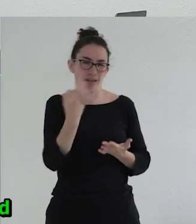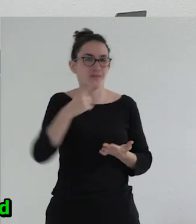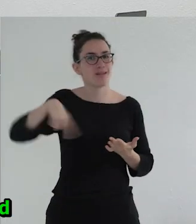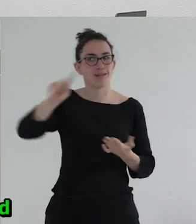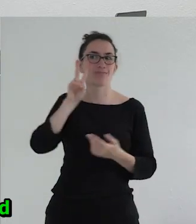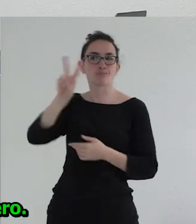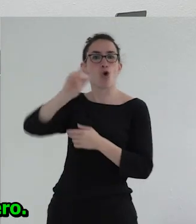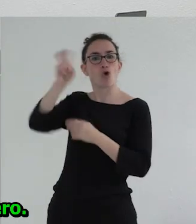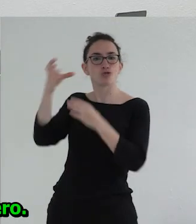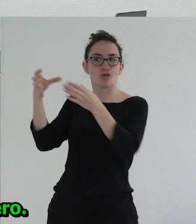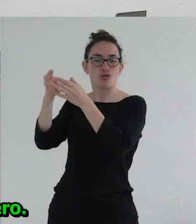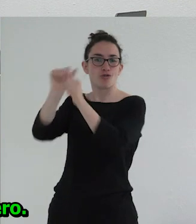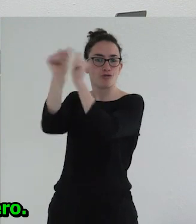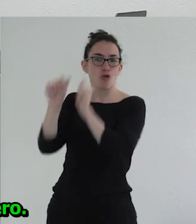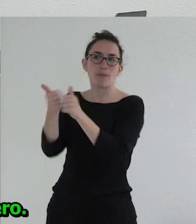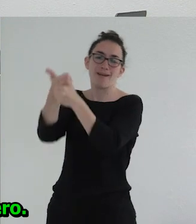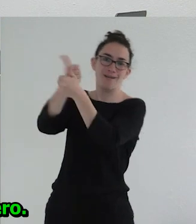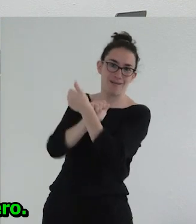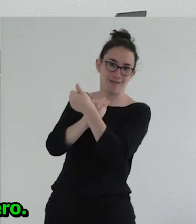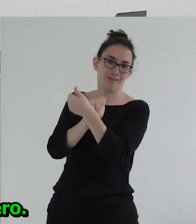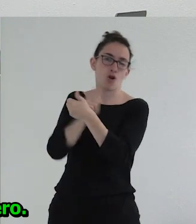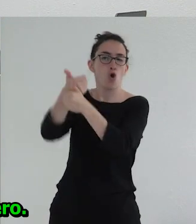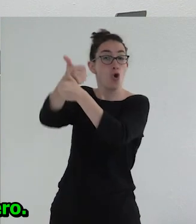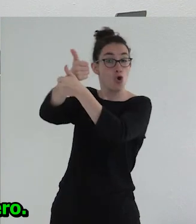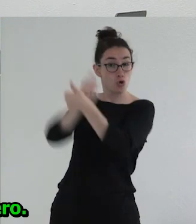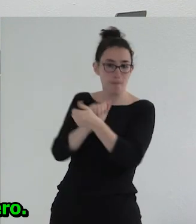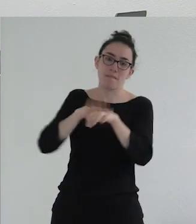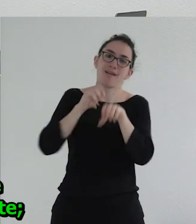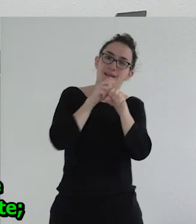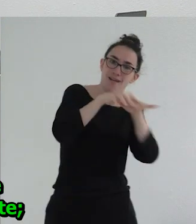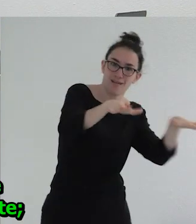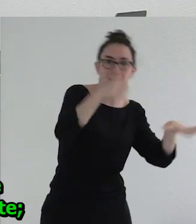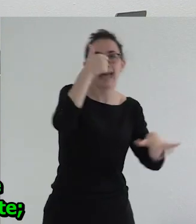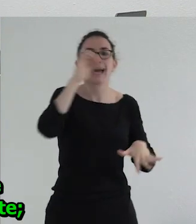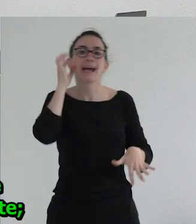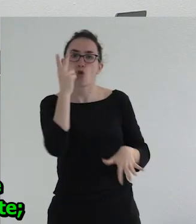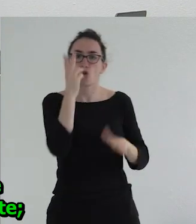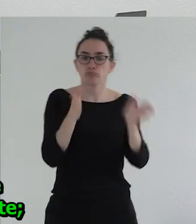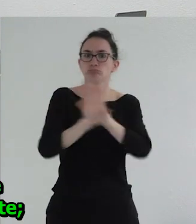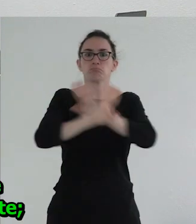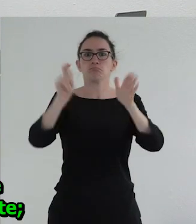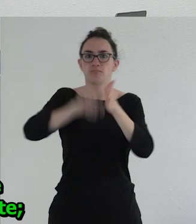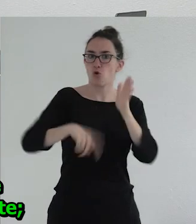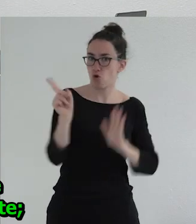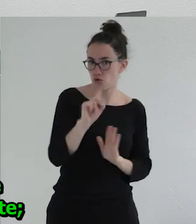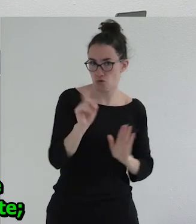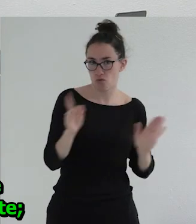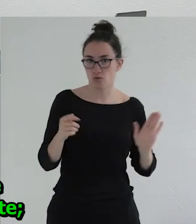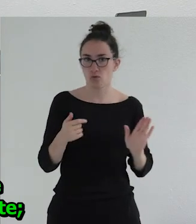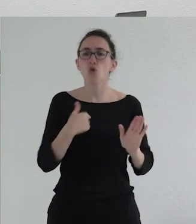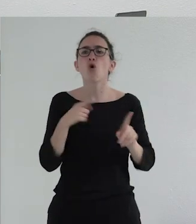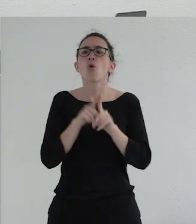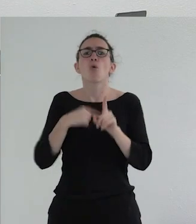de otras formas de vivir la identidad para ver si podemos contaminar el imaginario de la identidad de género. No es que yo tenga nada particularmente con la identidad de género